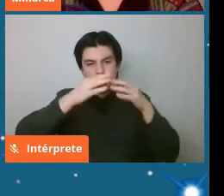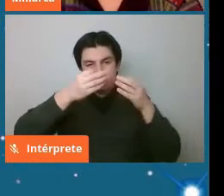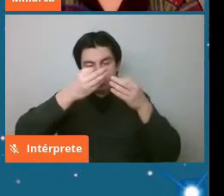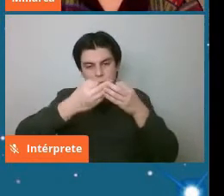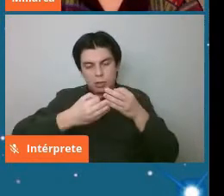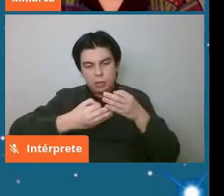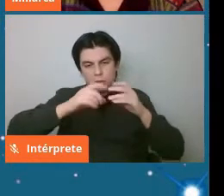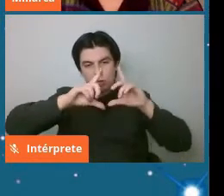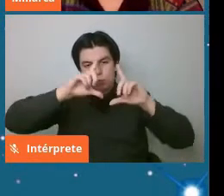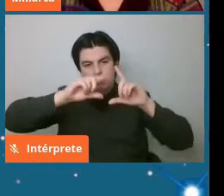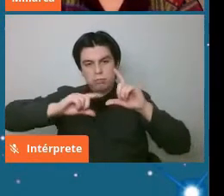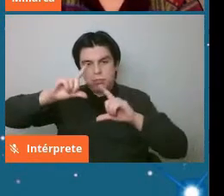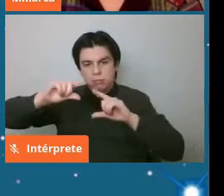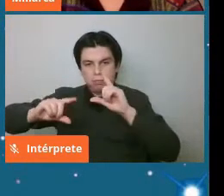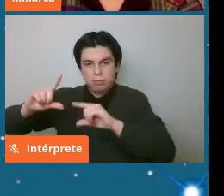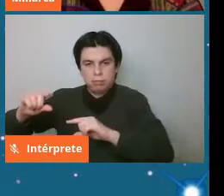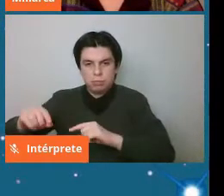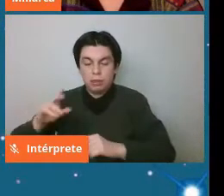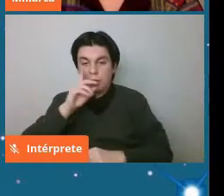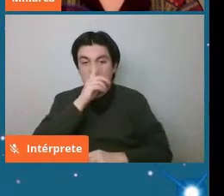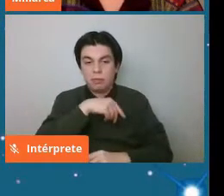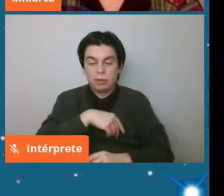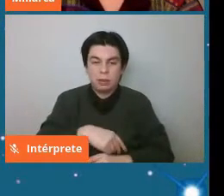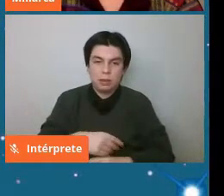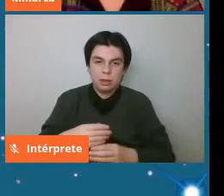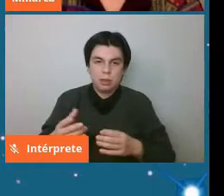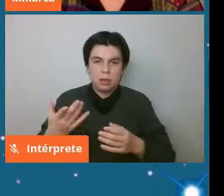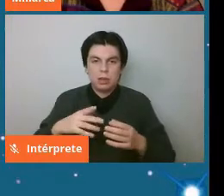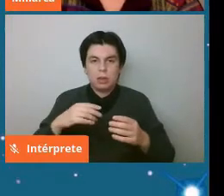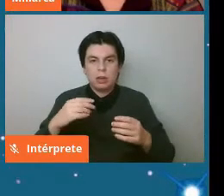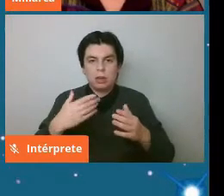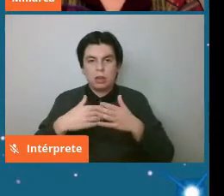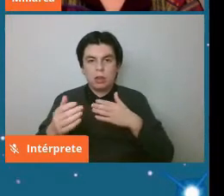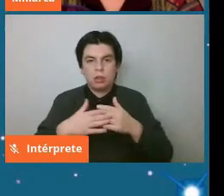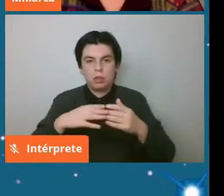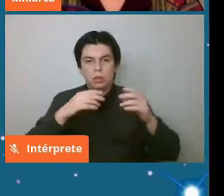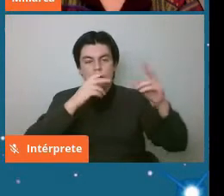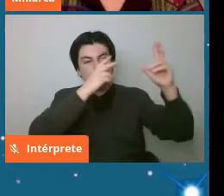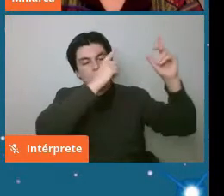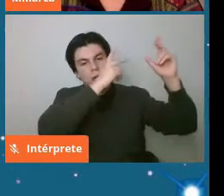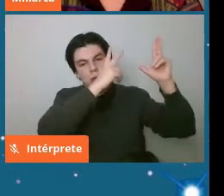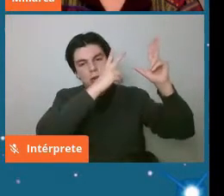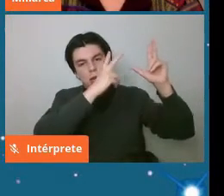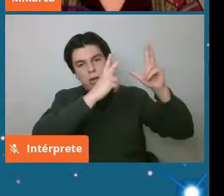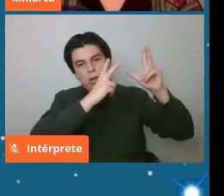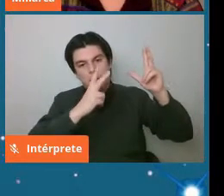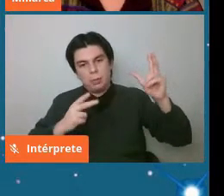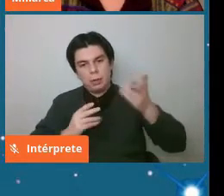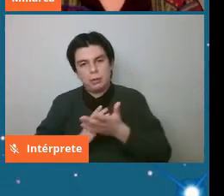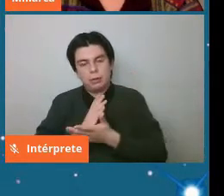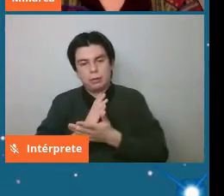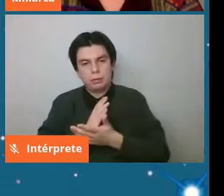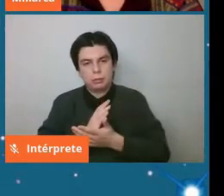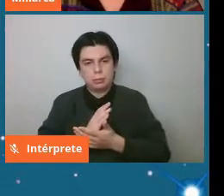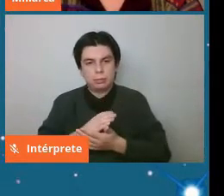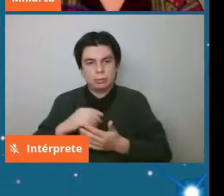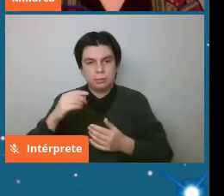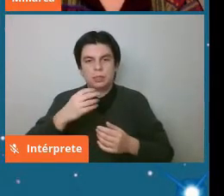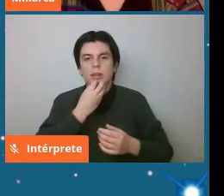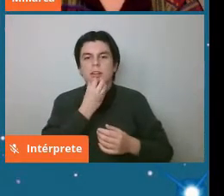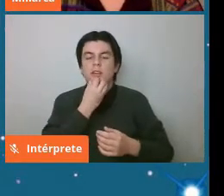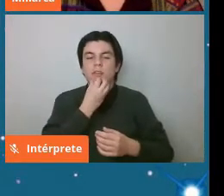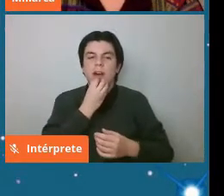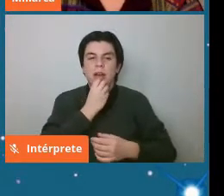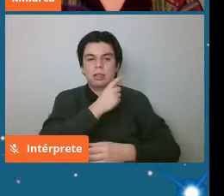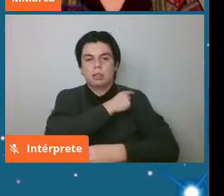y finalmente esta es como la distribución de las cámaras donde inicialmente van a partir acá en Antofagasta